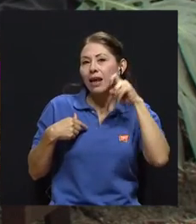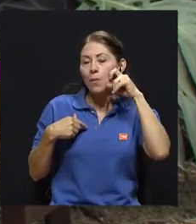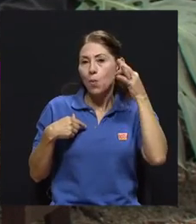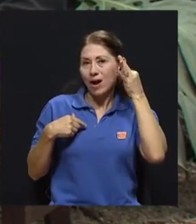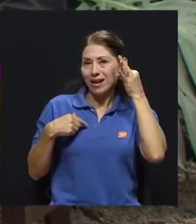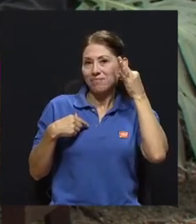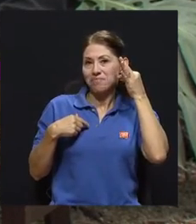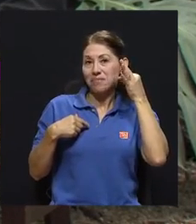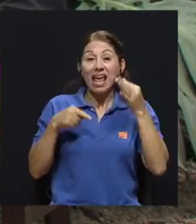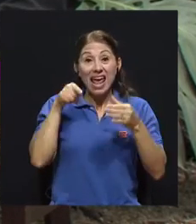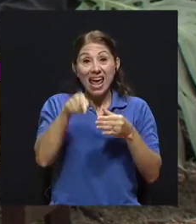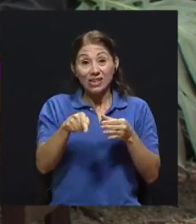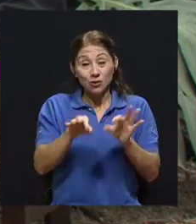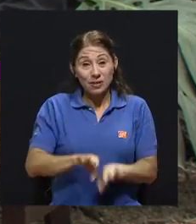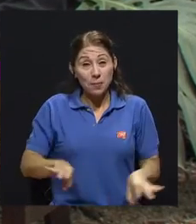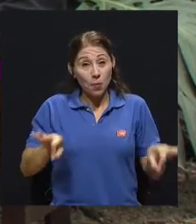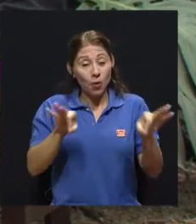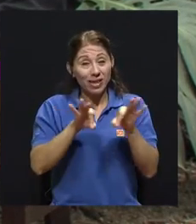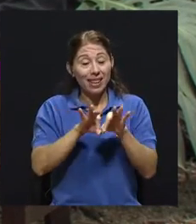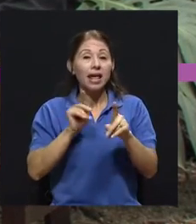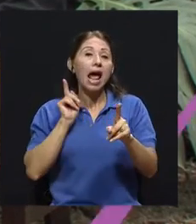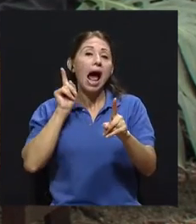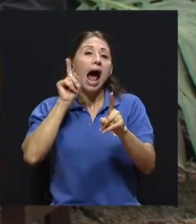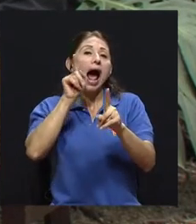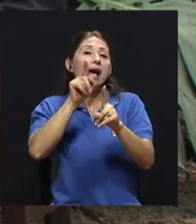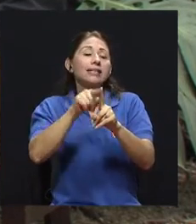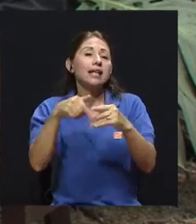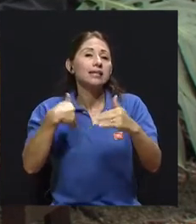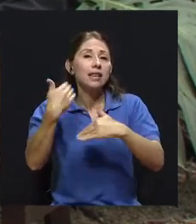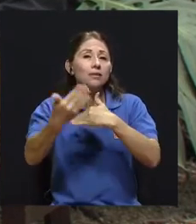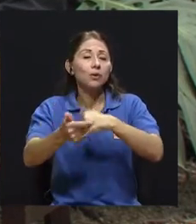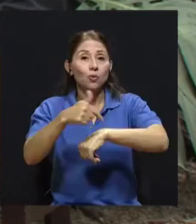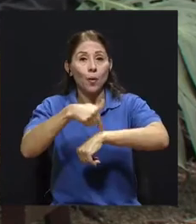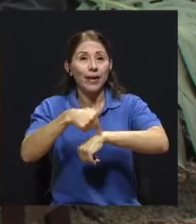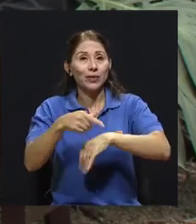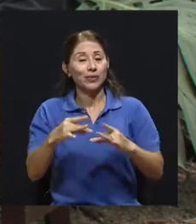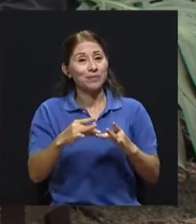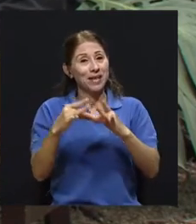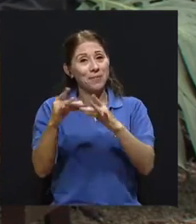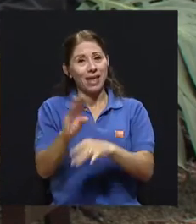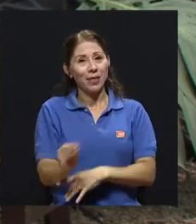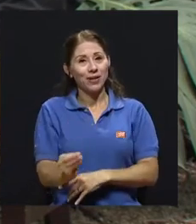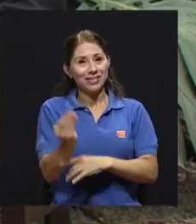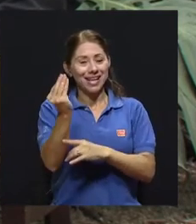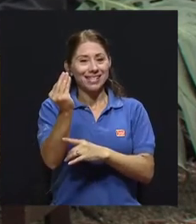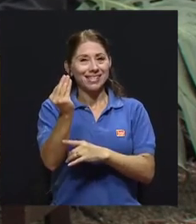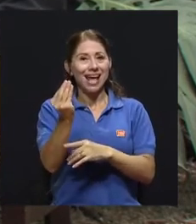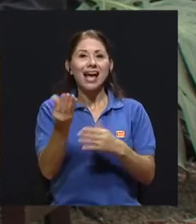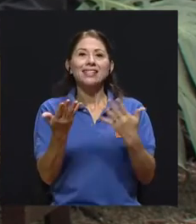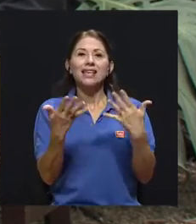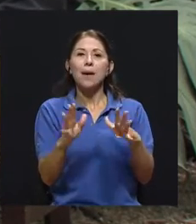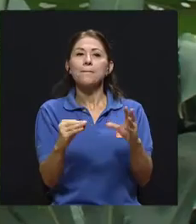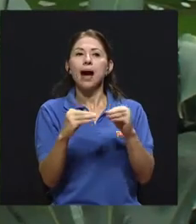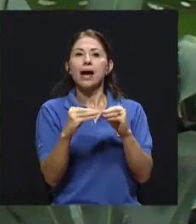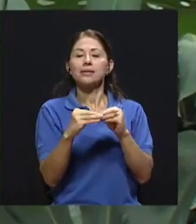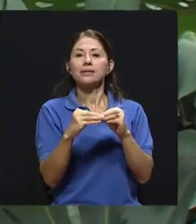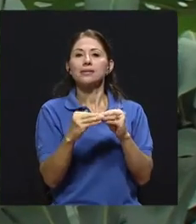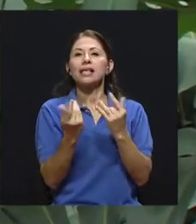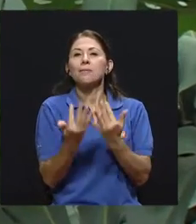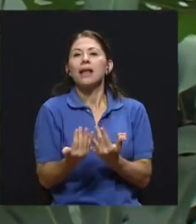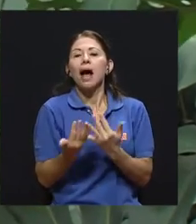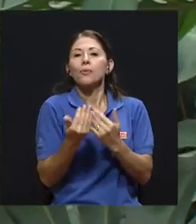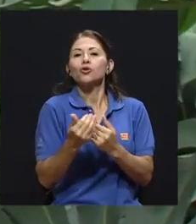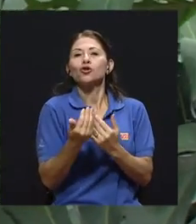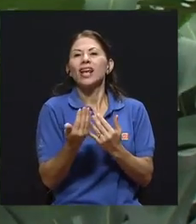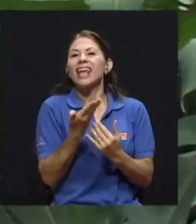demandas externas, que sobre todo en la adolescencia, es en la época donde vamos a estar como más receptivos y más vulnerables. Y